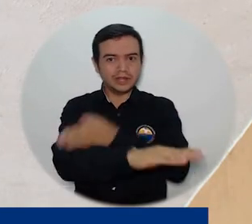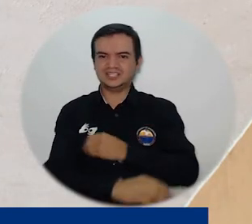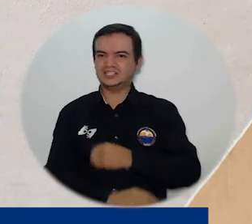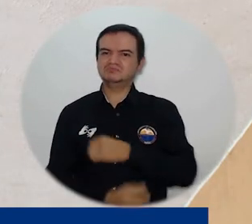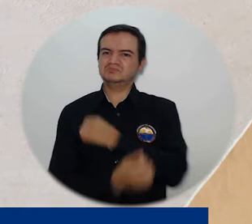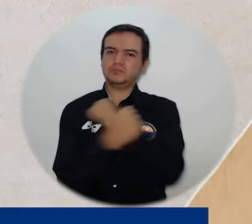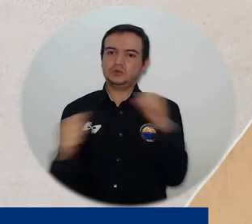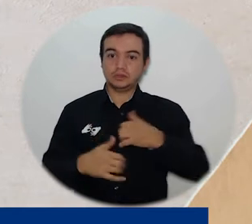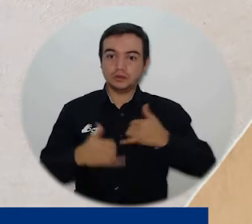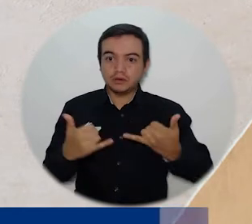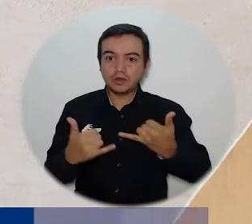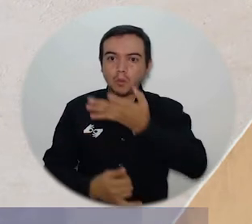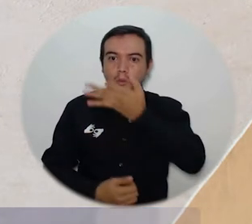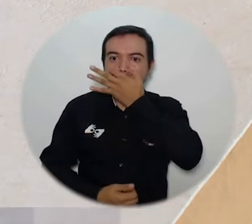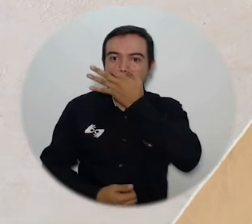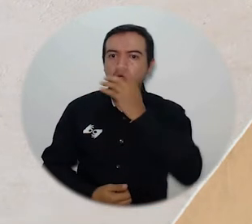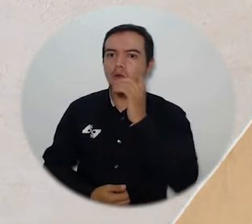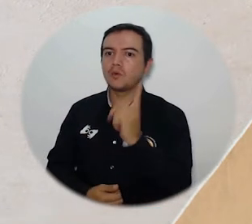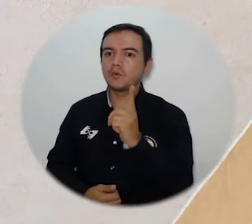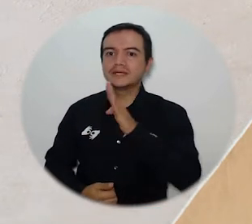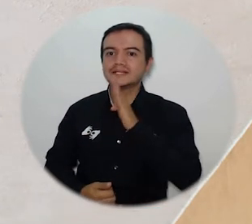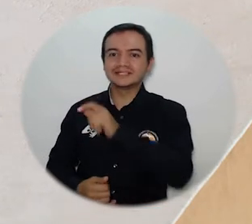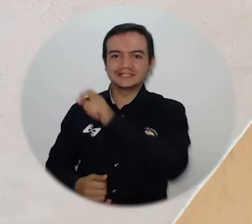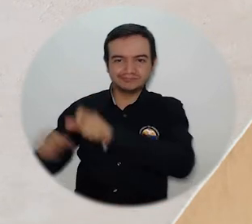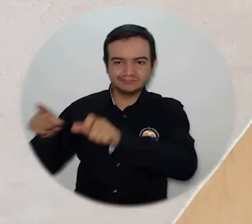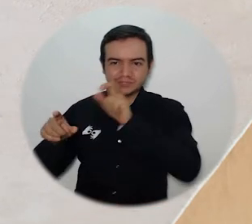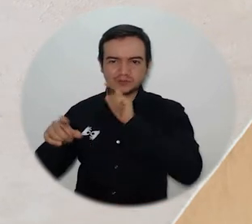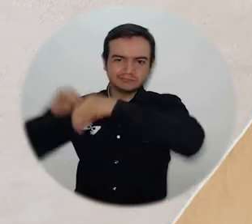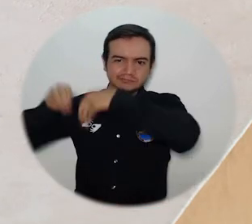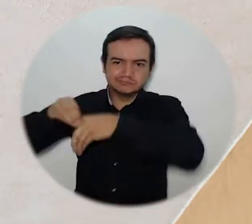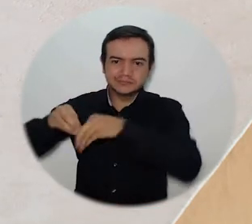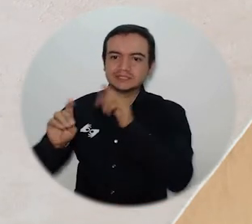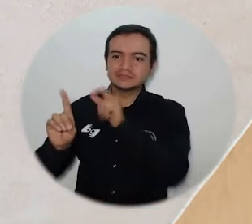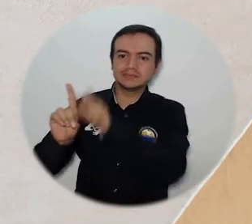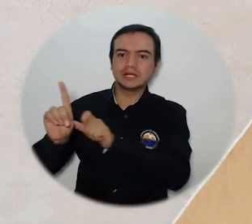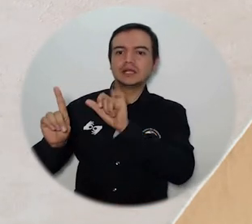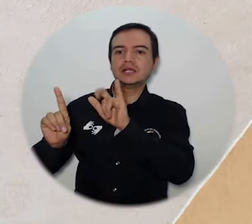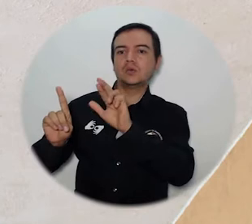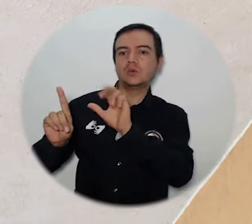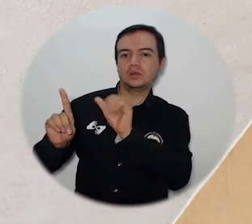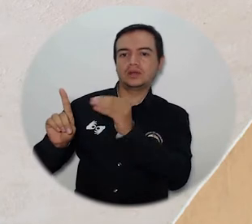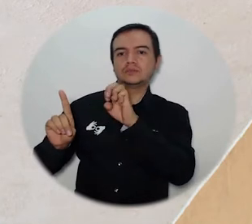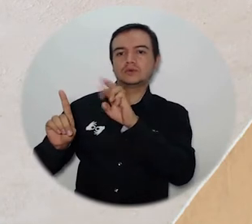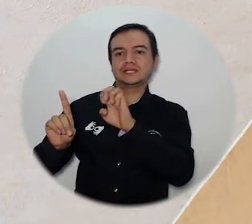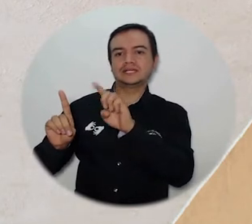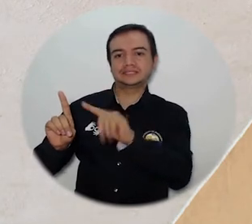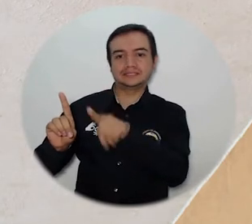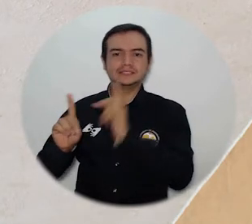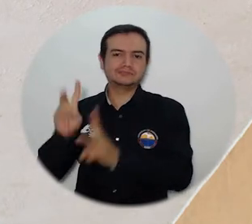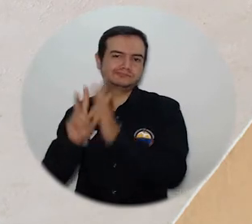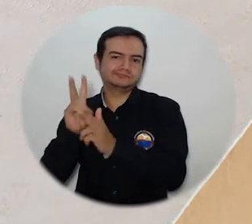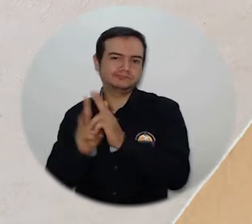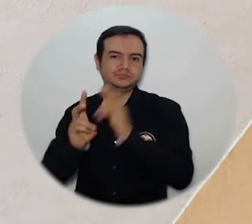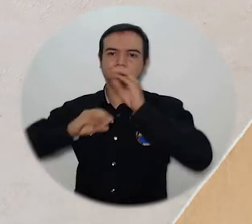los realizadores que ha hecho laura morales como productora y como como quien ha impulsado eso